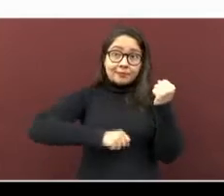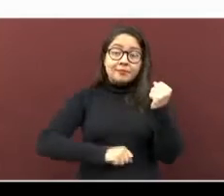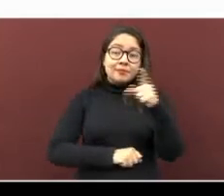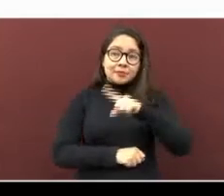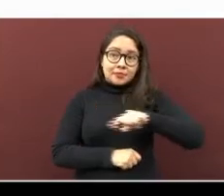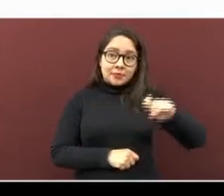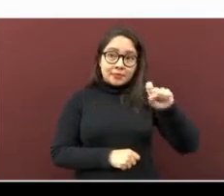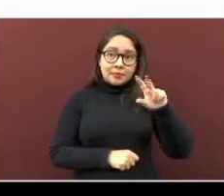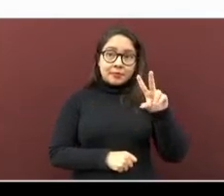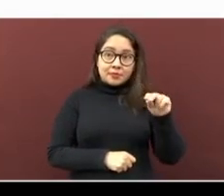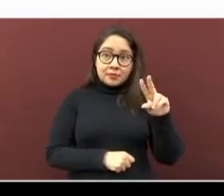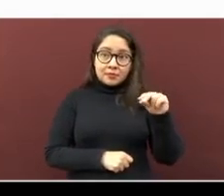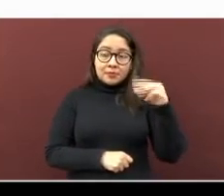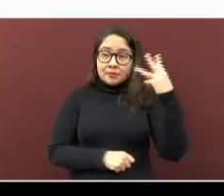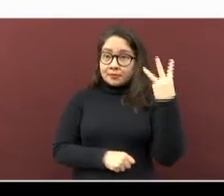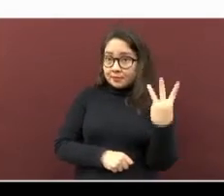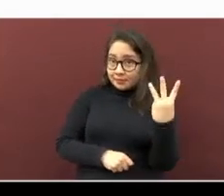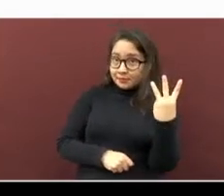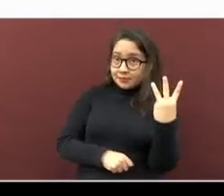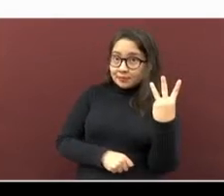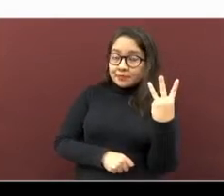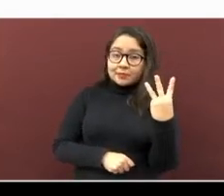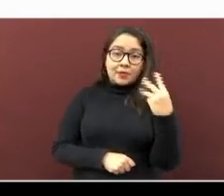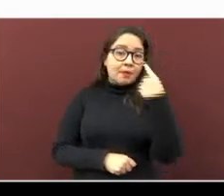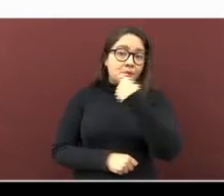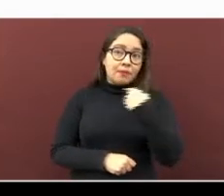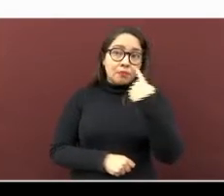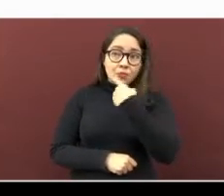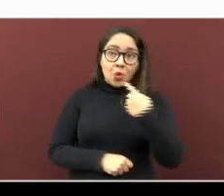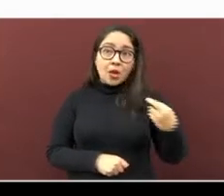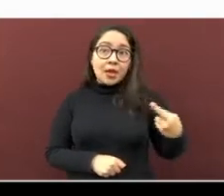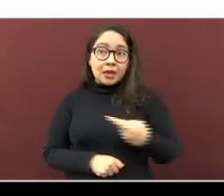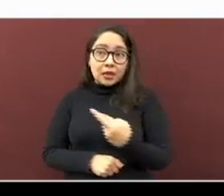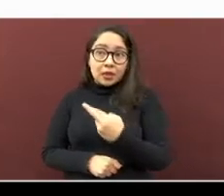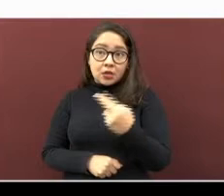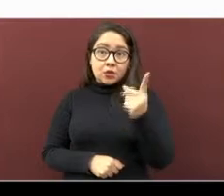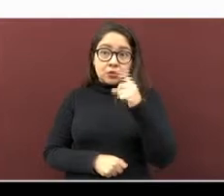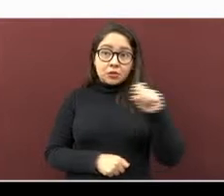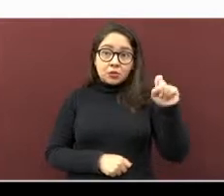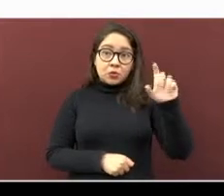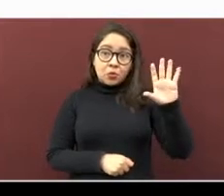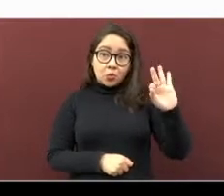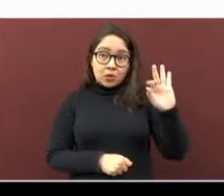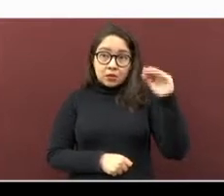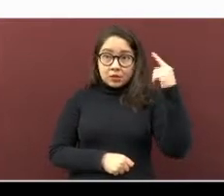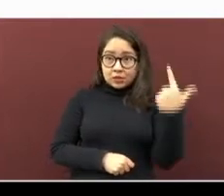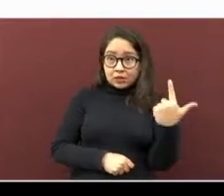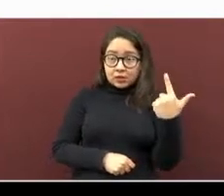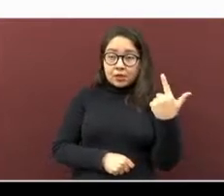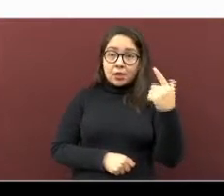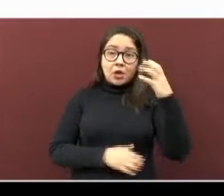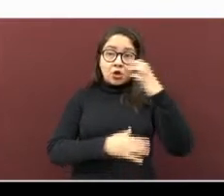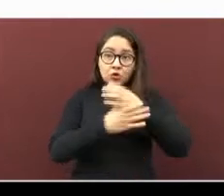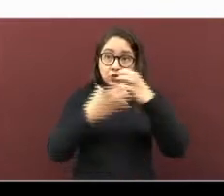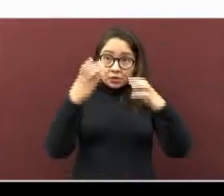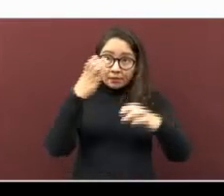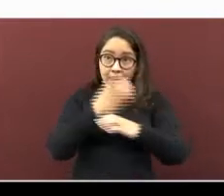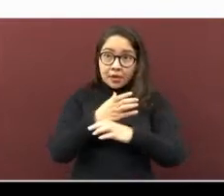183. Boca del Río, 147. Cusamaloapan,